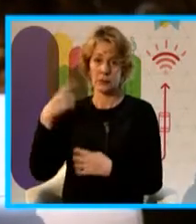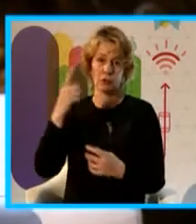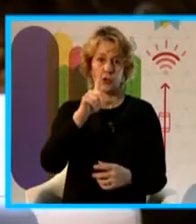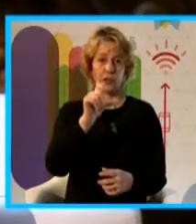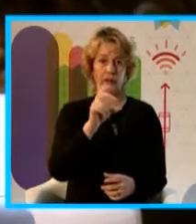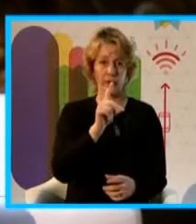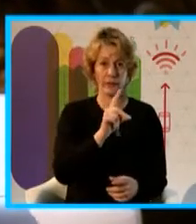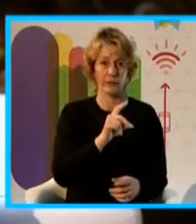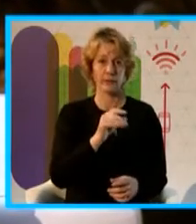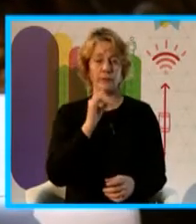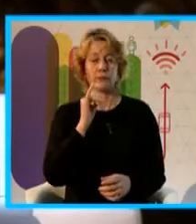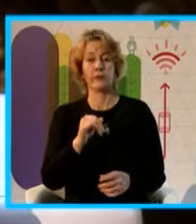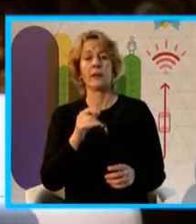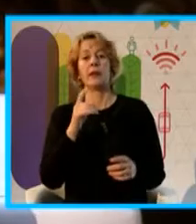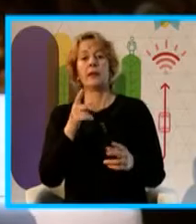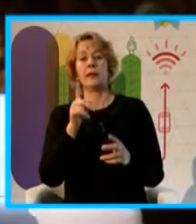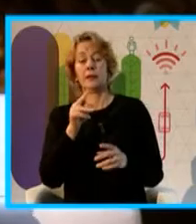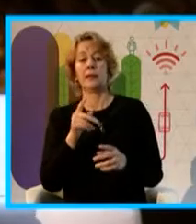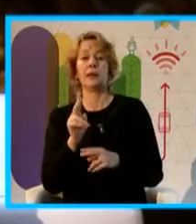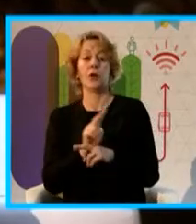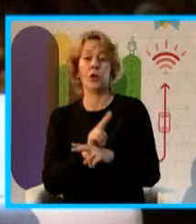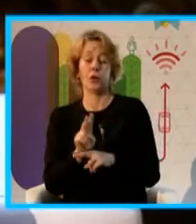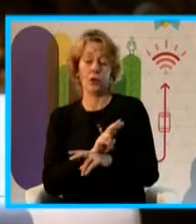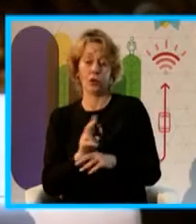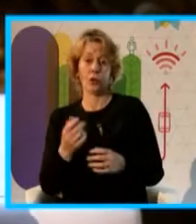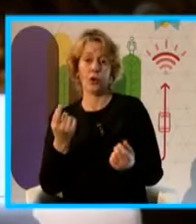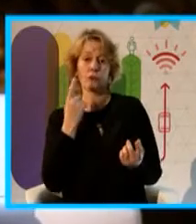también llevan un sistema de control asociado,